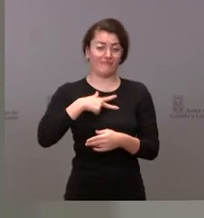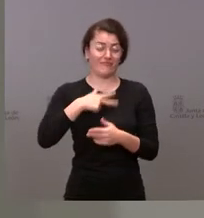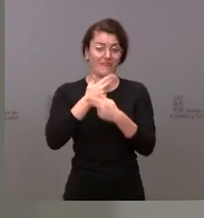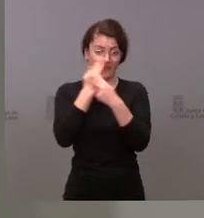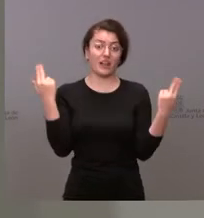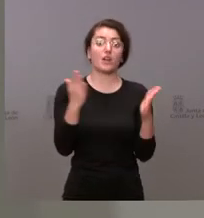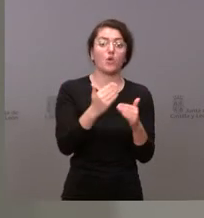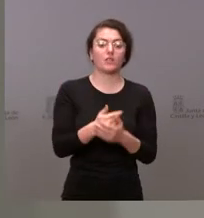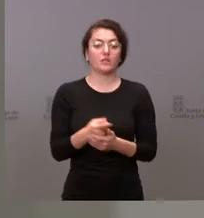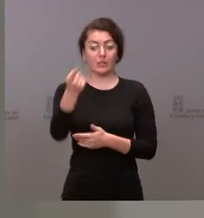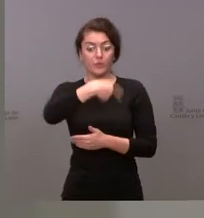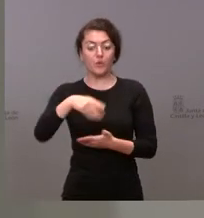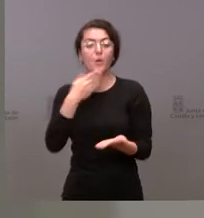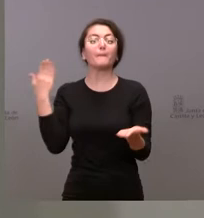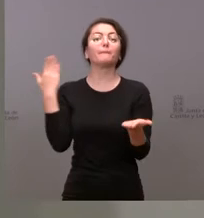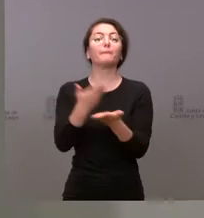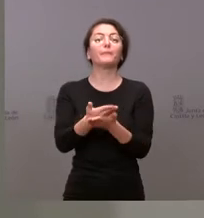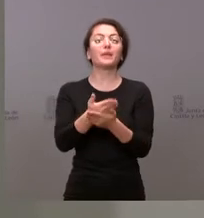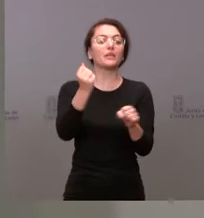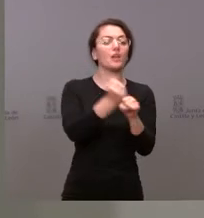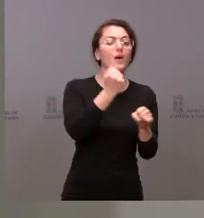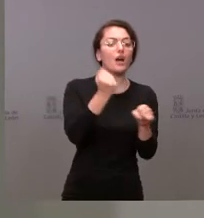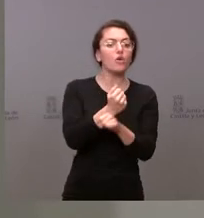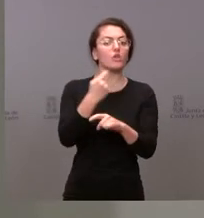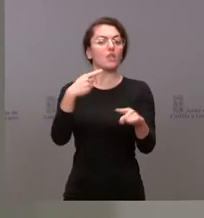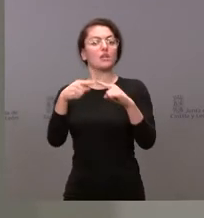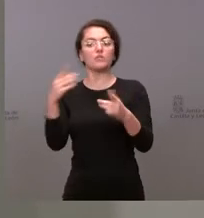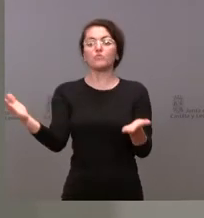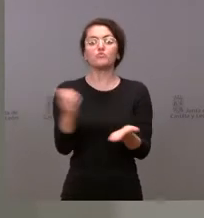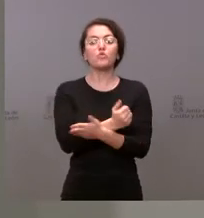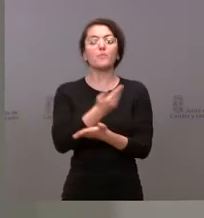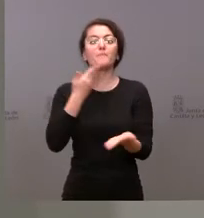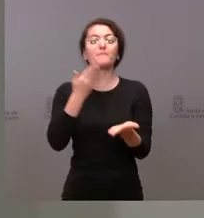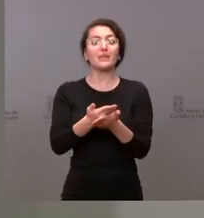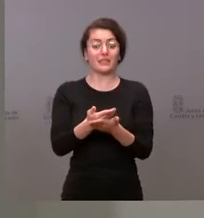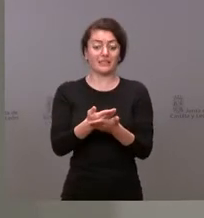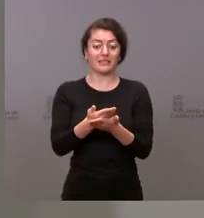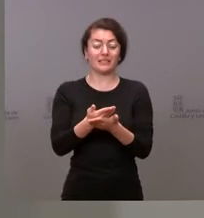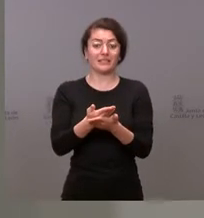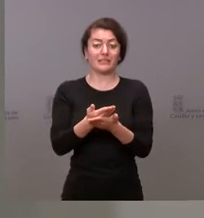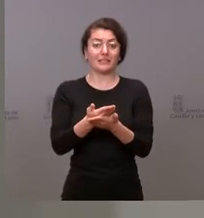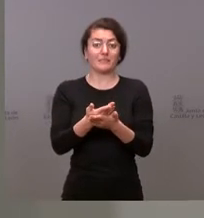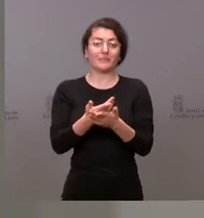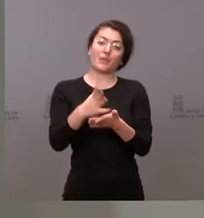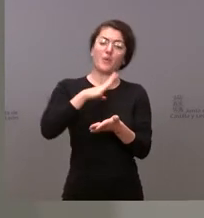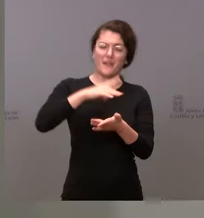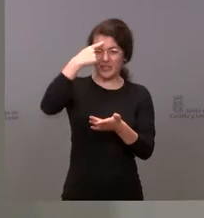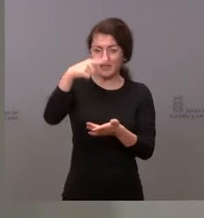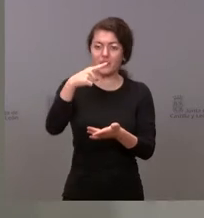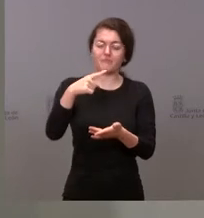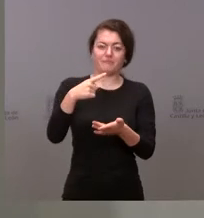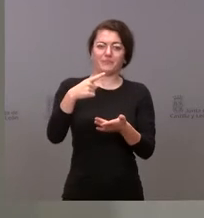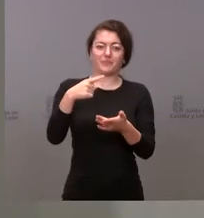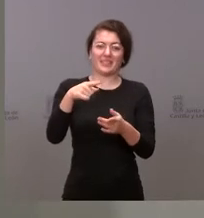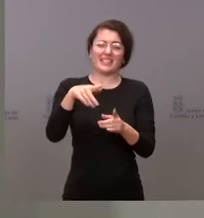trabajadores a nuestros mandos intermedios es a ser conscientes la difícil situación en la que vive nuestra sanidad